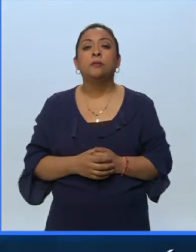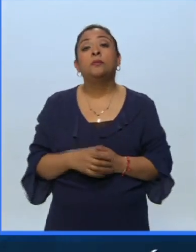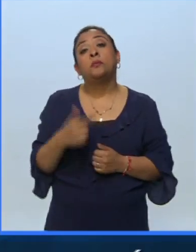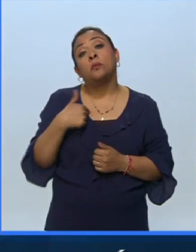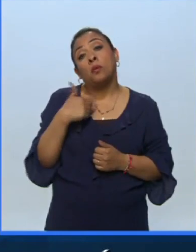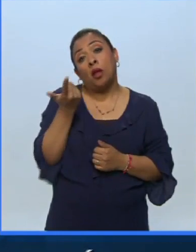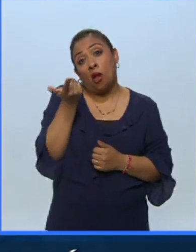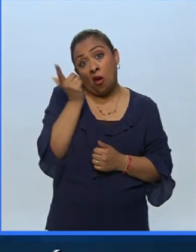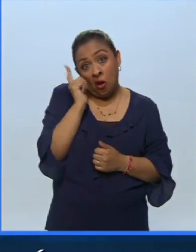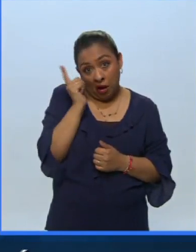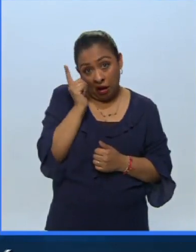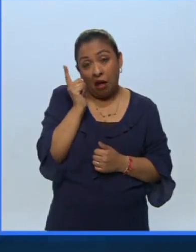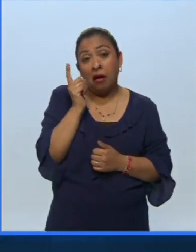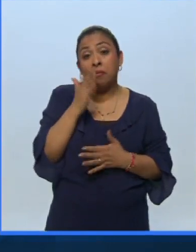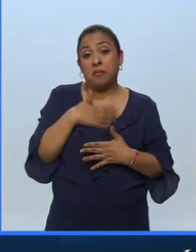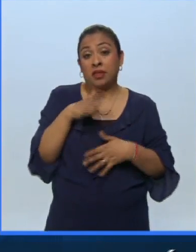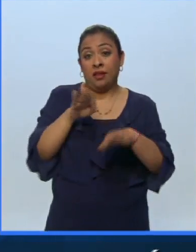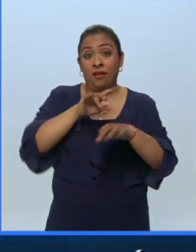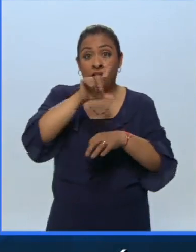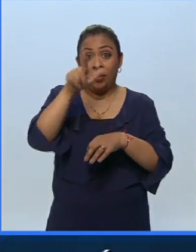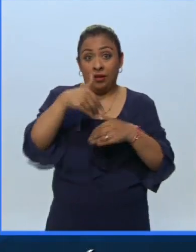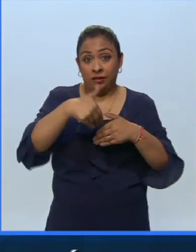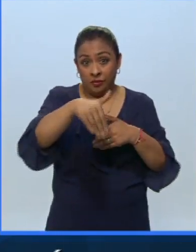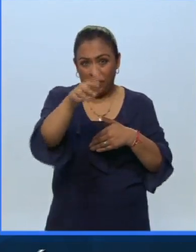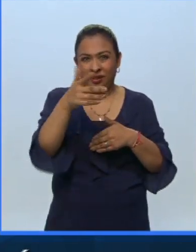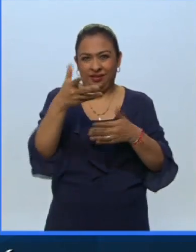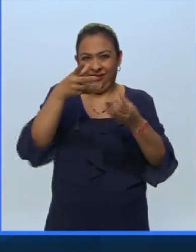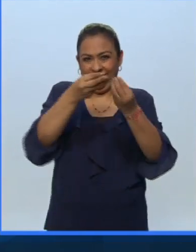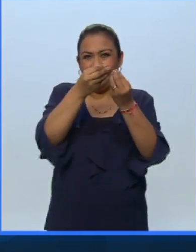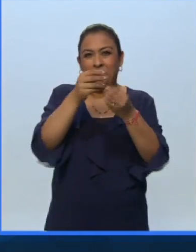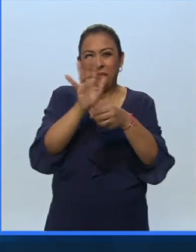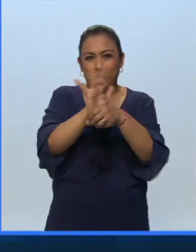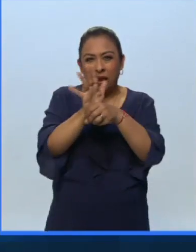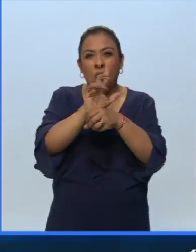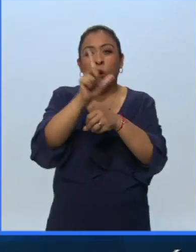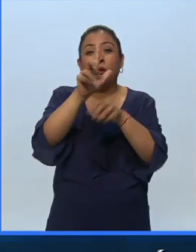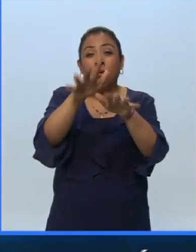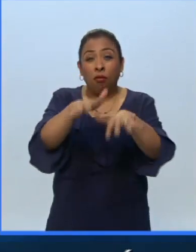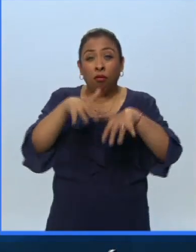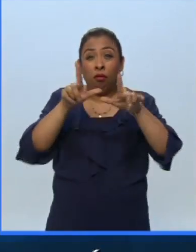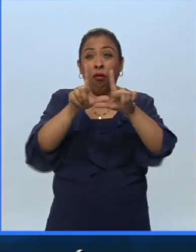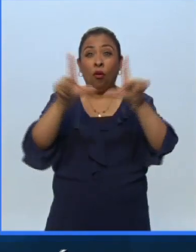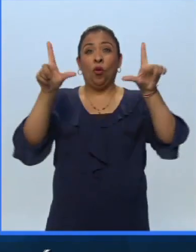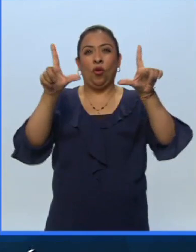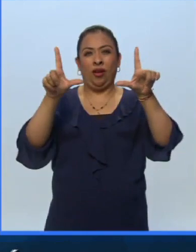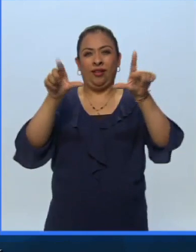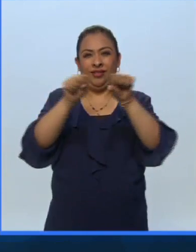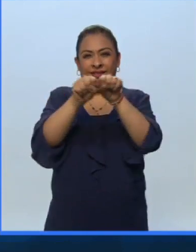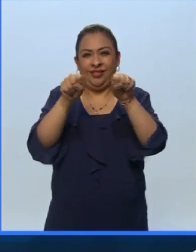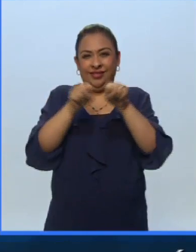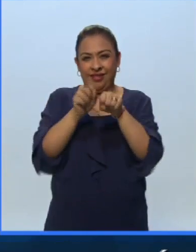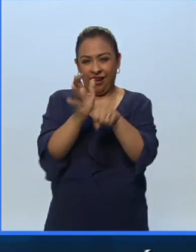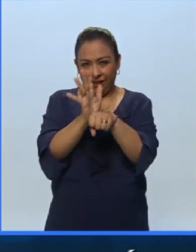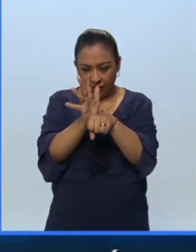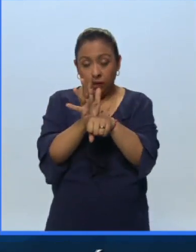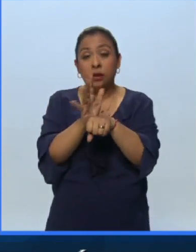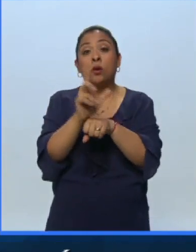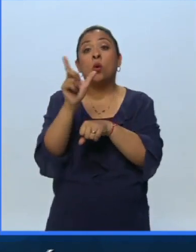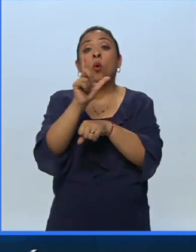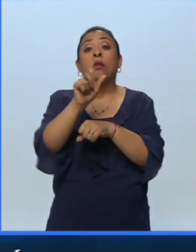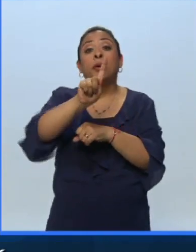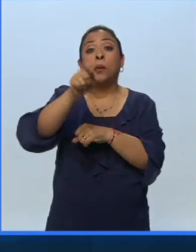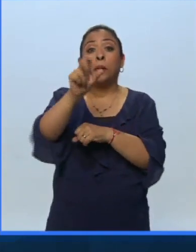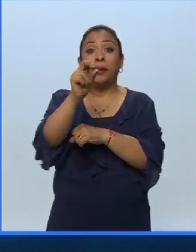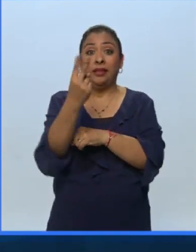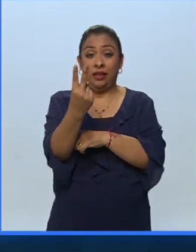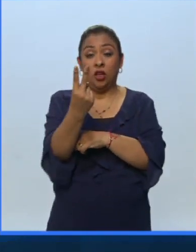espero y sobre todo en el trabajo que va a venir con esta película cuando salga en las pantallas de las salas de cine y cuando salga en el